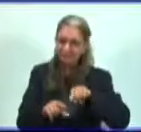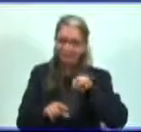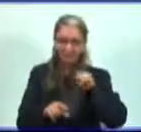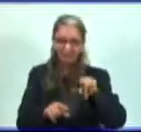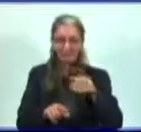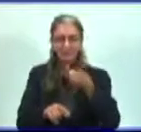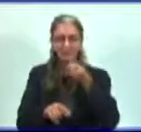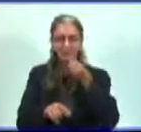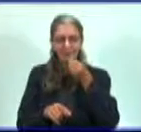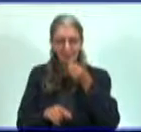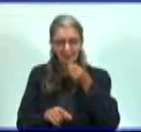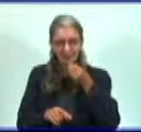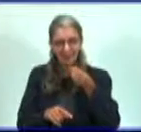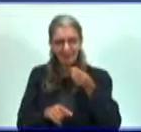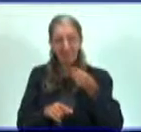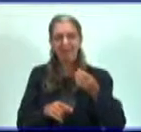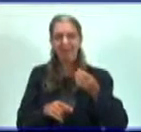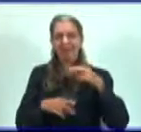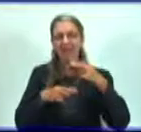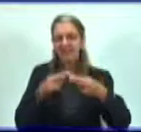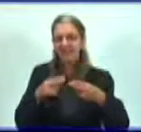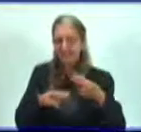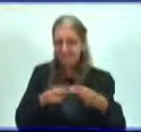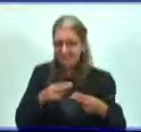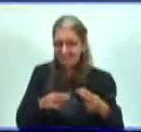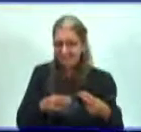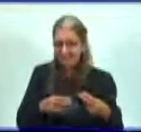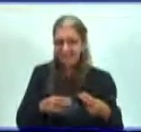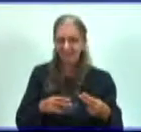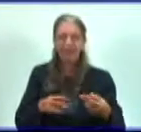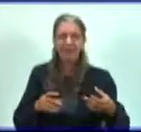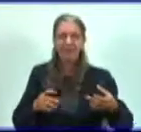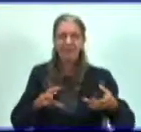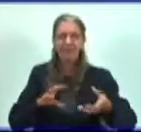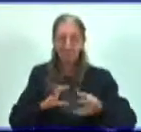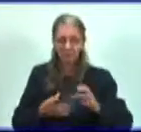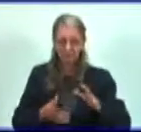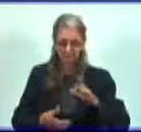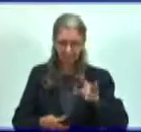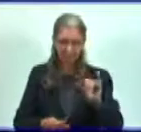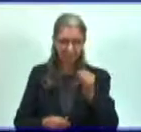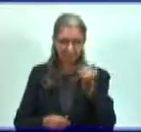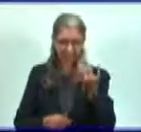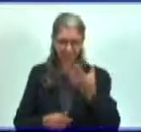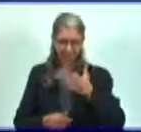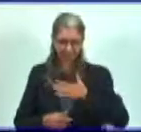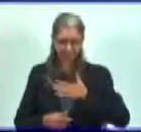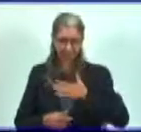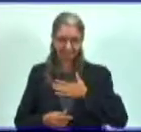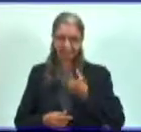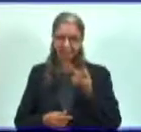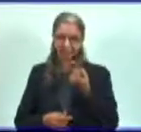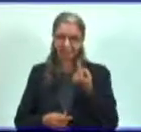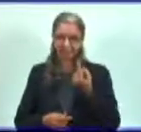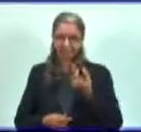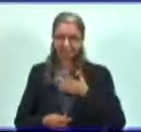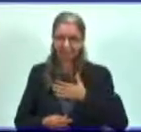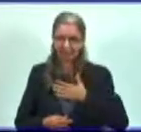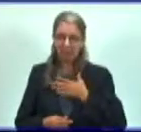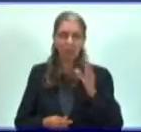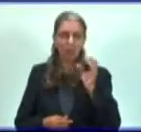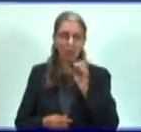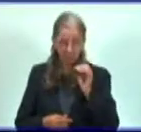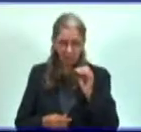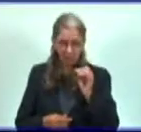permitir de manera individual y colectiva si logras comunicarte por los grupos de WhatsApp con tus